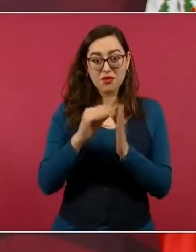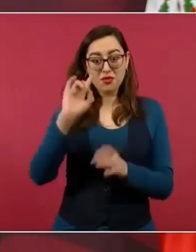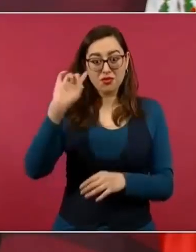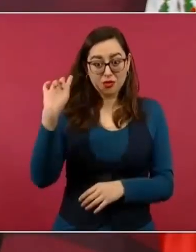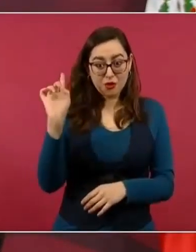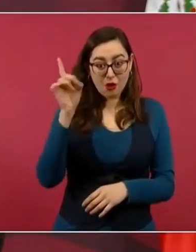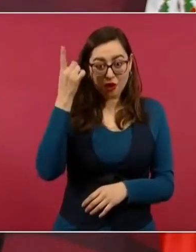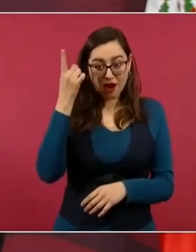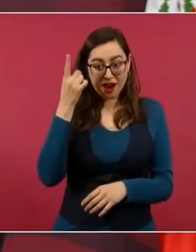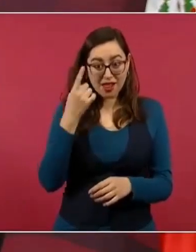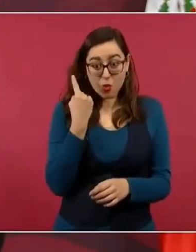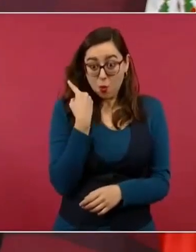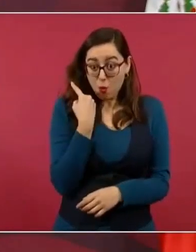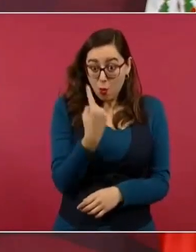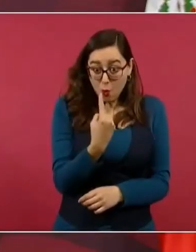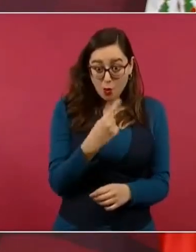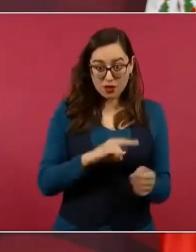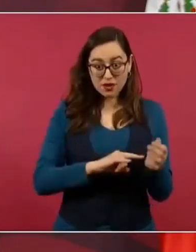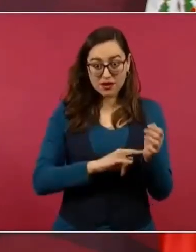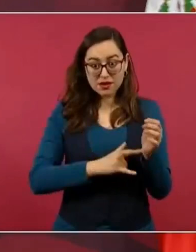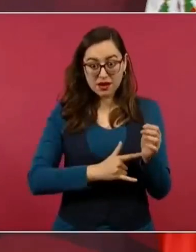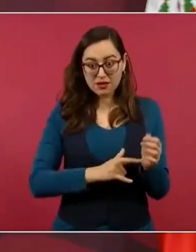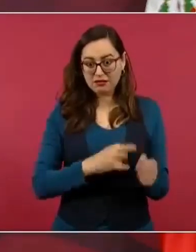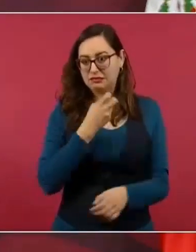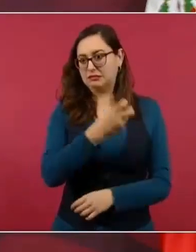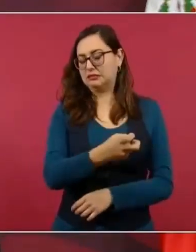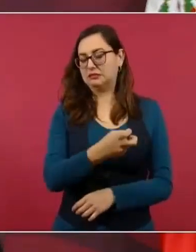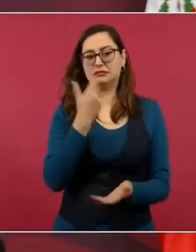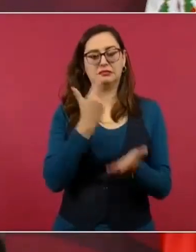eso es pecado social,